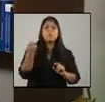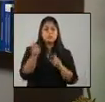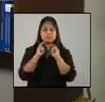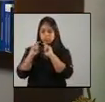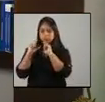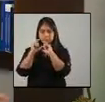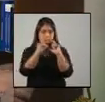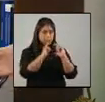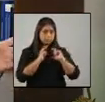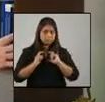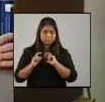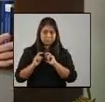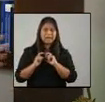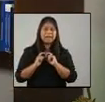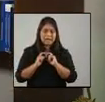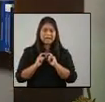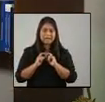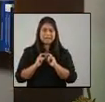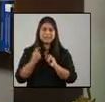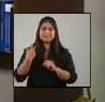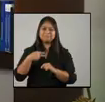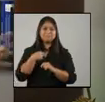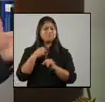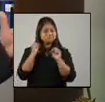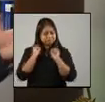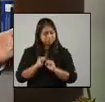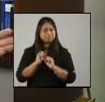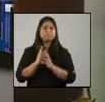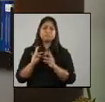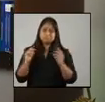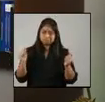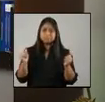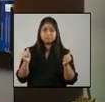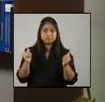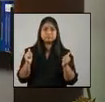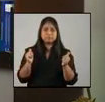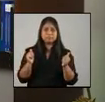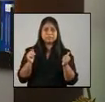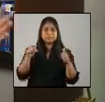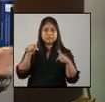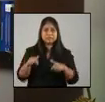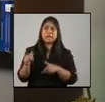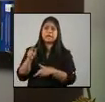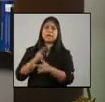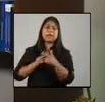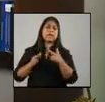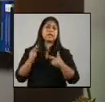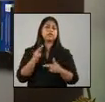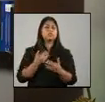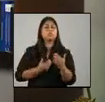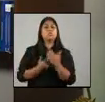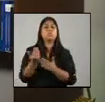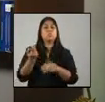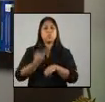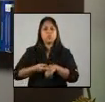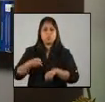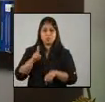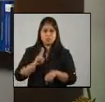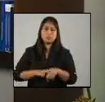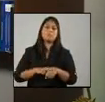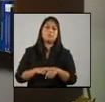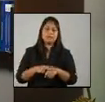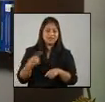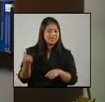cuidarnos, vamos a poder resolver sin duda de regreso a esa nueva normalidad que